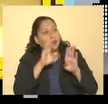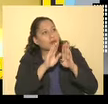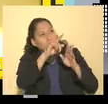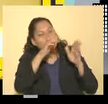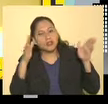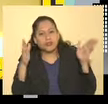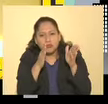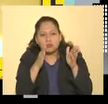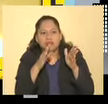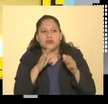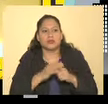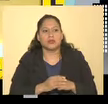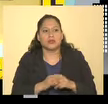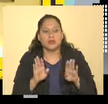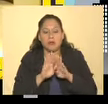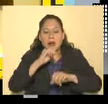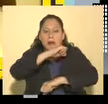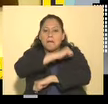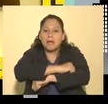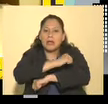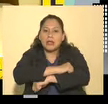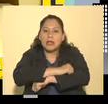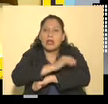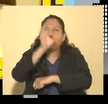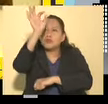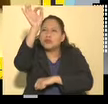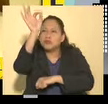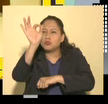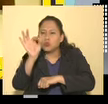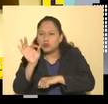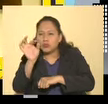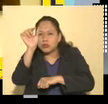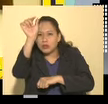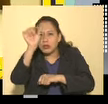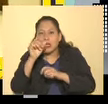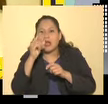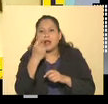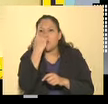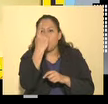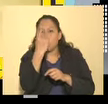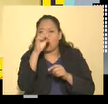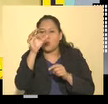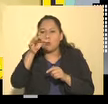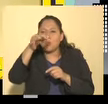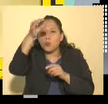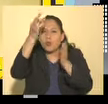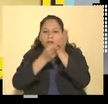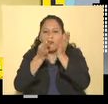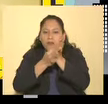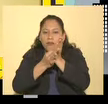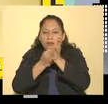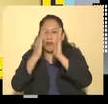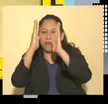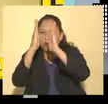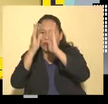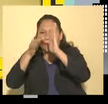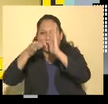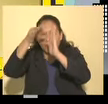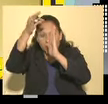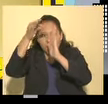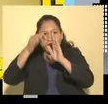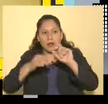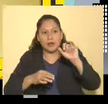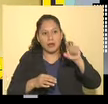vemos algunas ventanillas rectangulares con un barrote en medio, que se supone que eran las celdas del